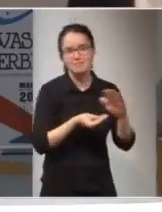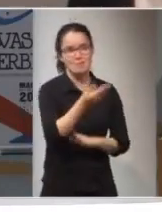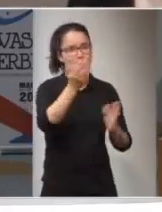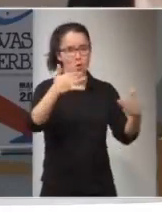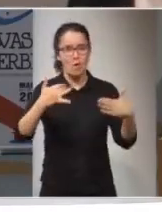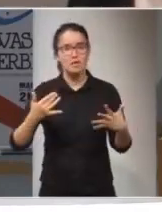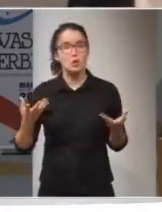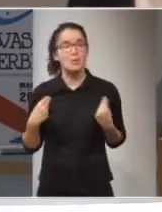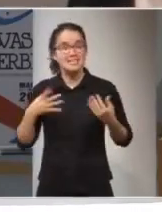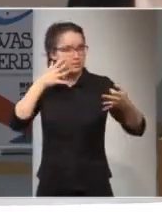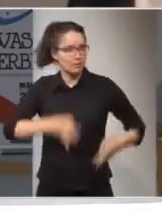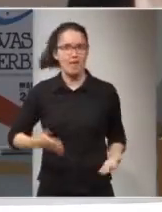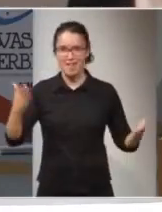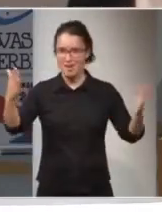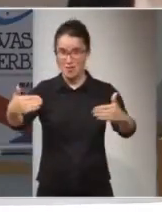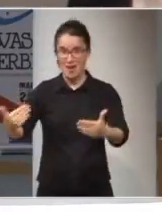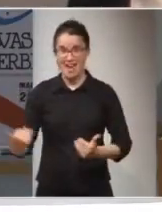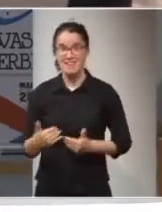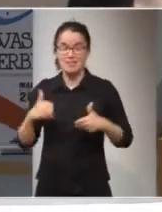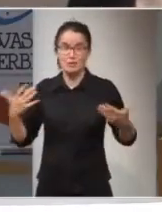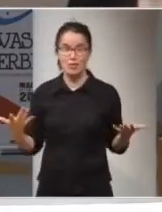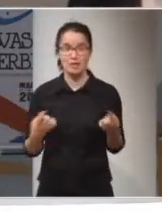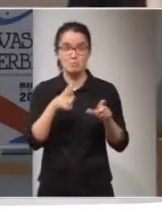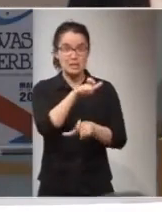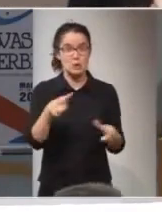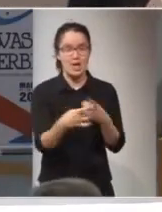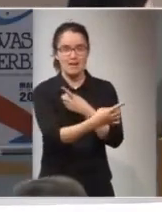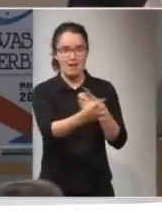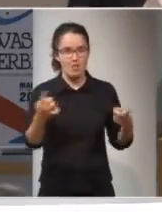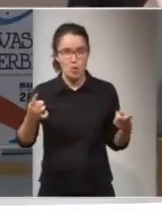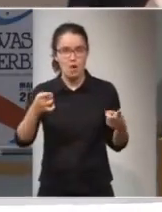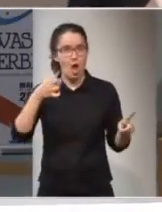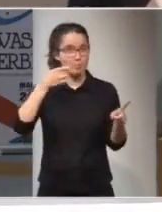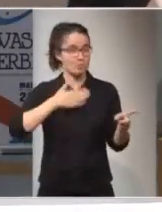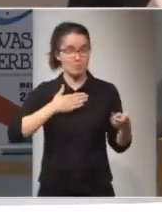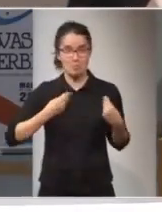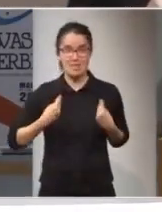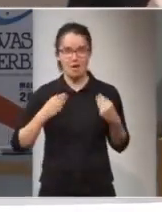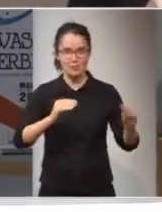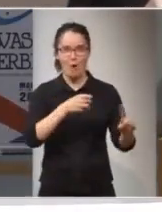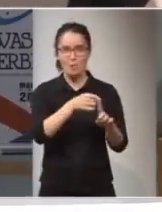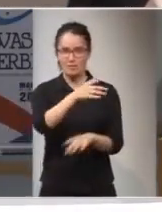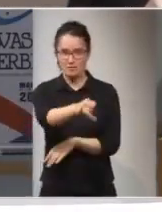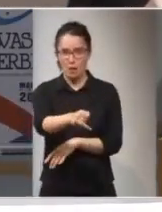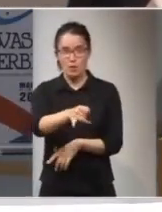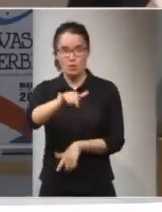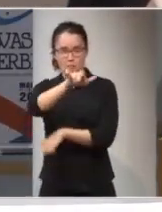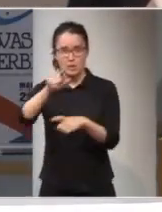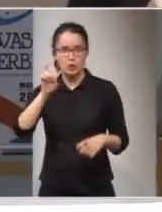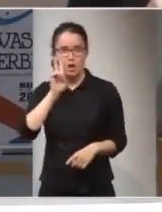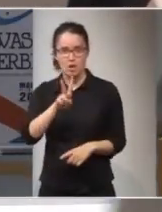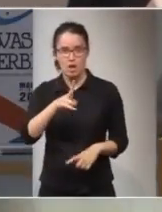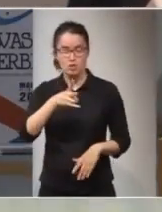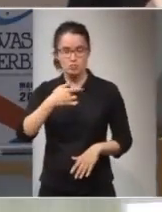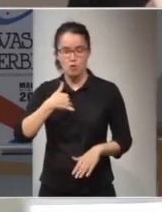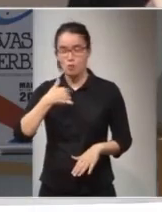No vivimos con seguridad. Por lo tanto, cada persona tiene objetivos en la vida. Cuando una persona se ve en la